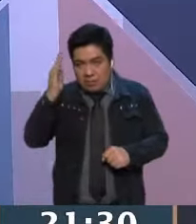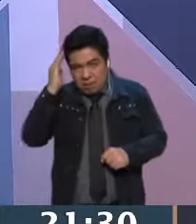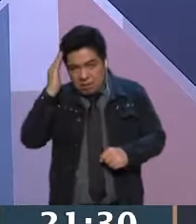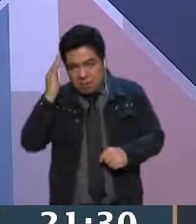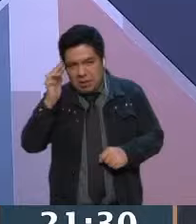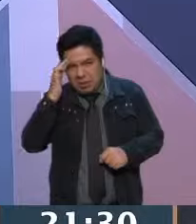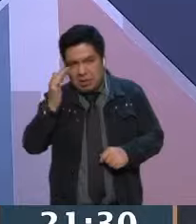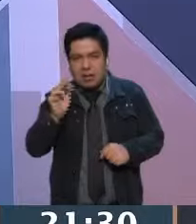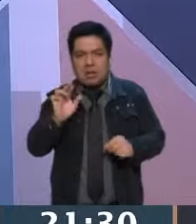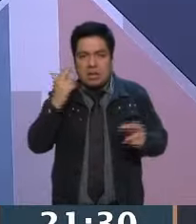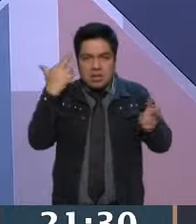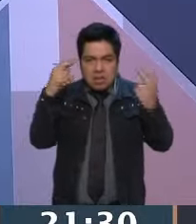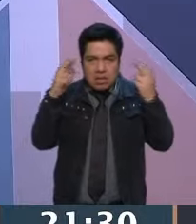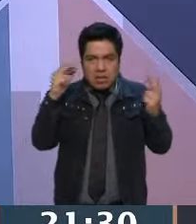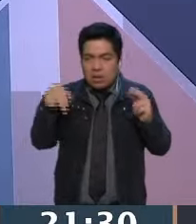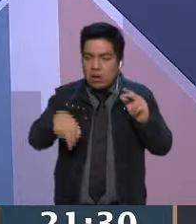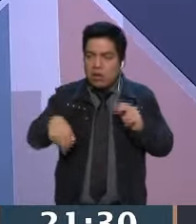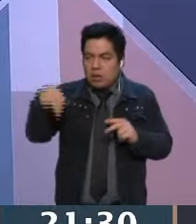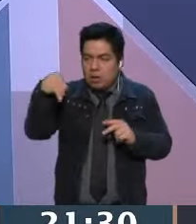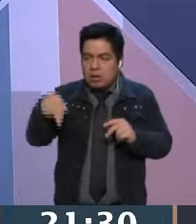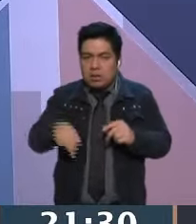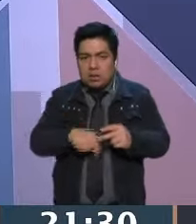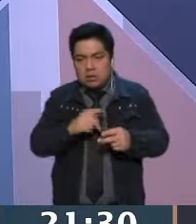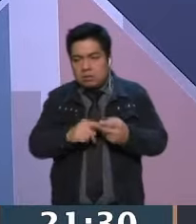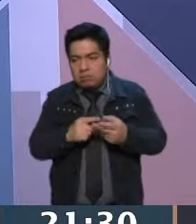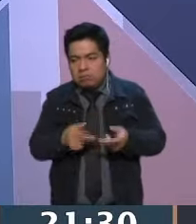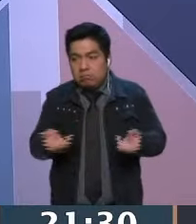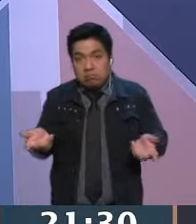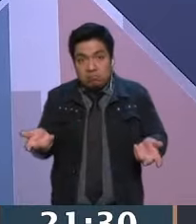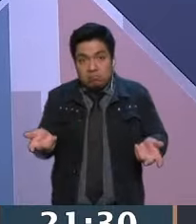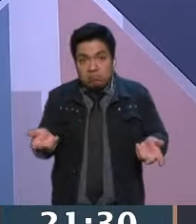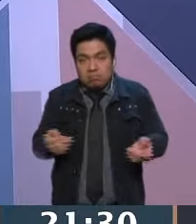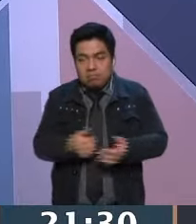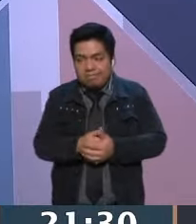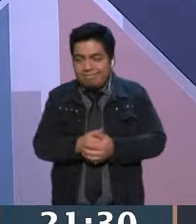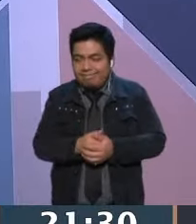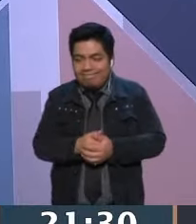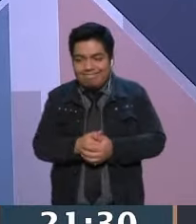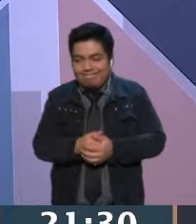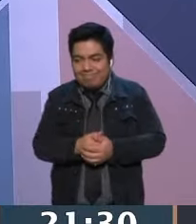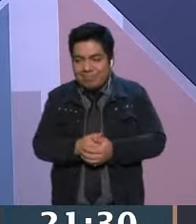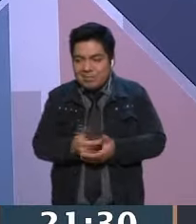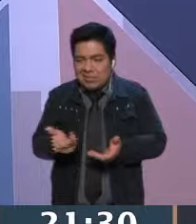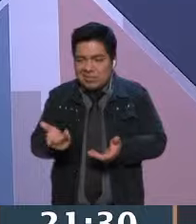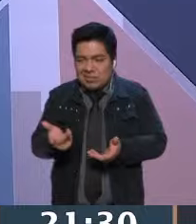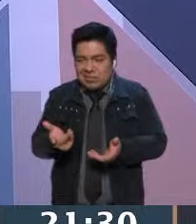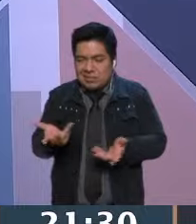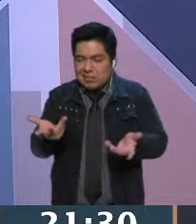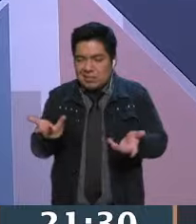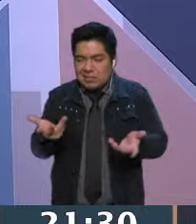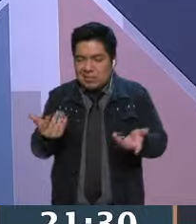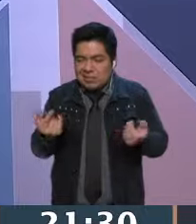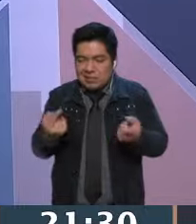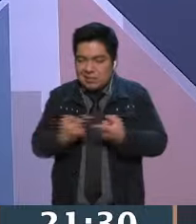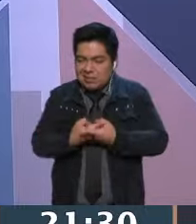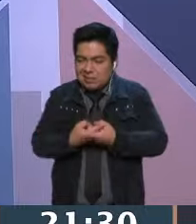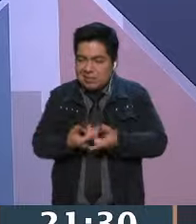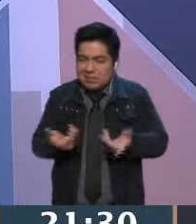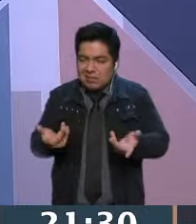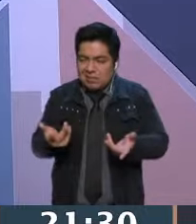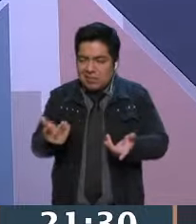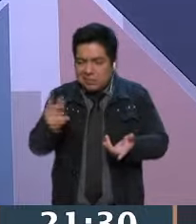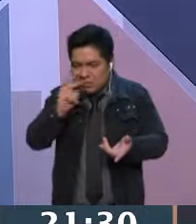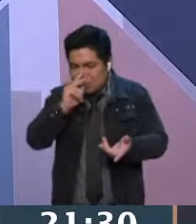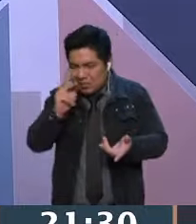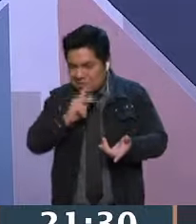en el norte, el panismo norteño. Entonces, de verdad, qué desafortunado comentario y, peor tantito,